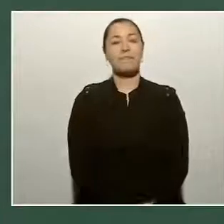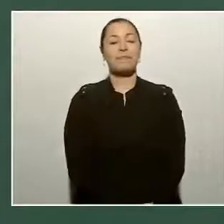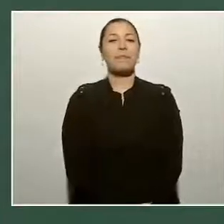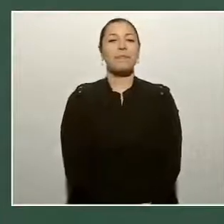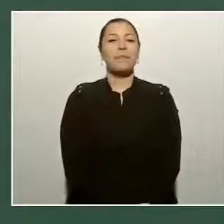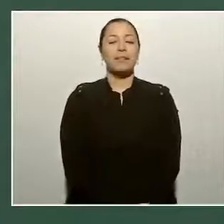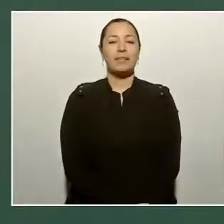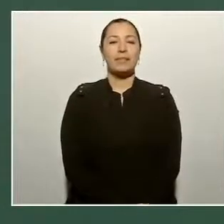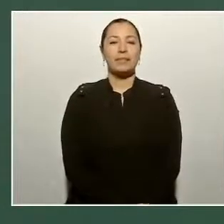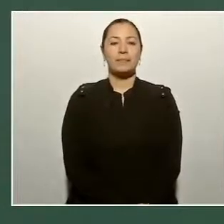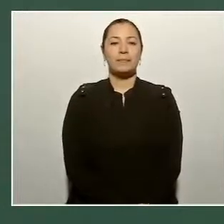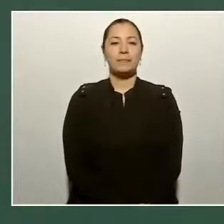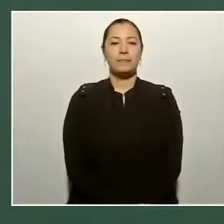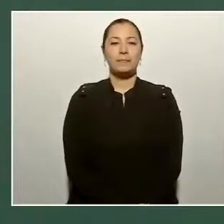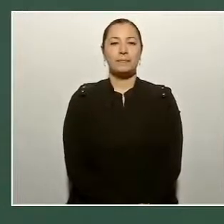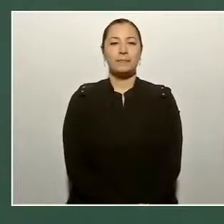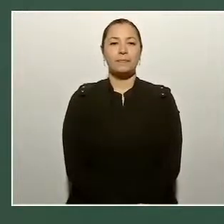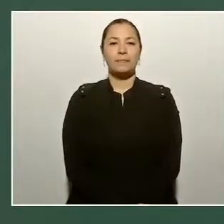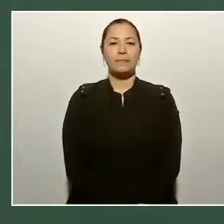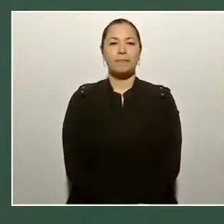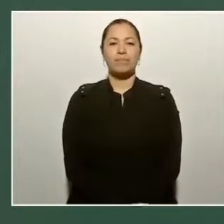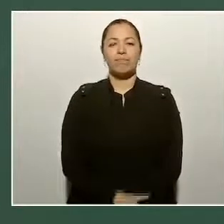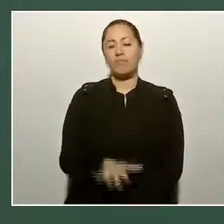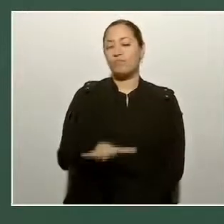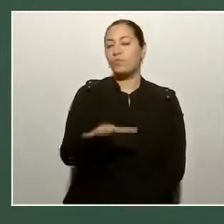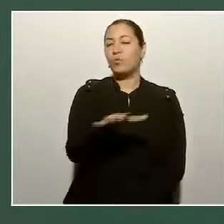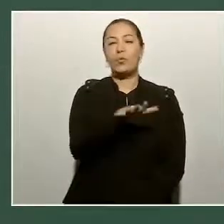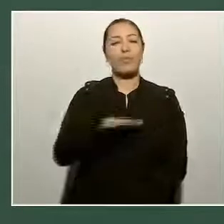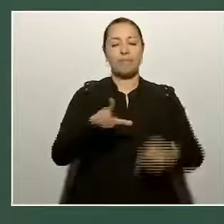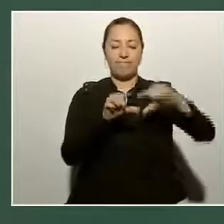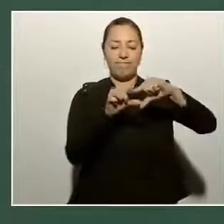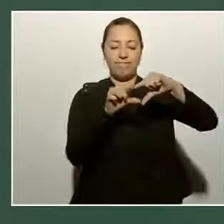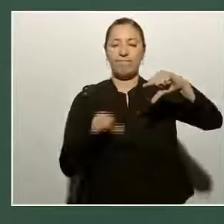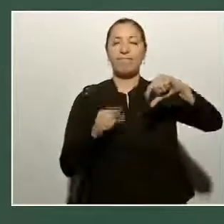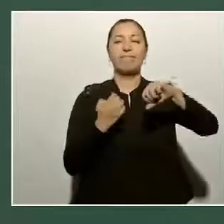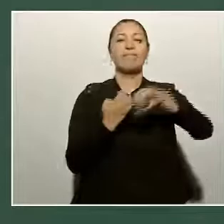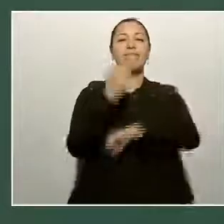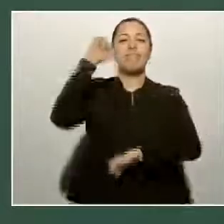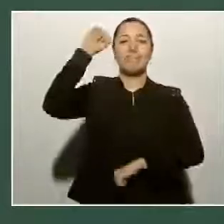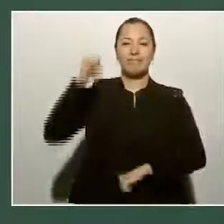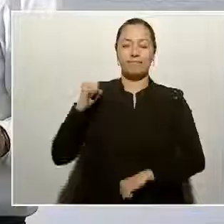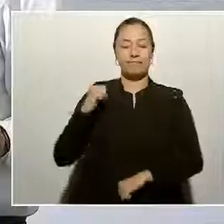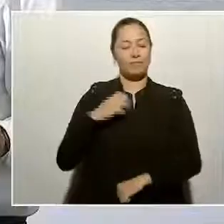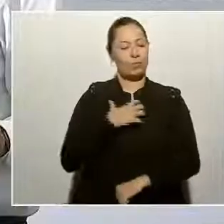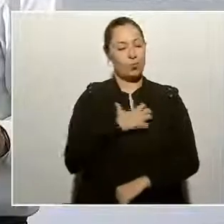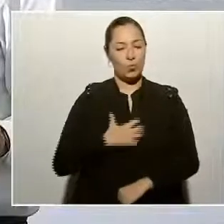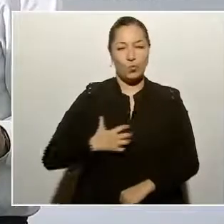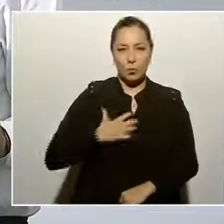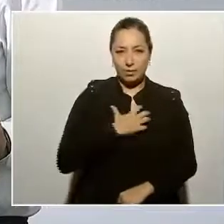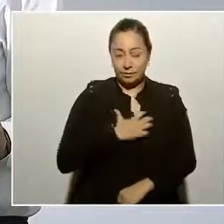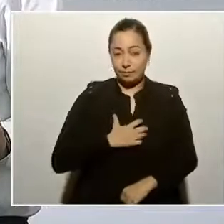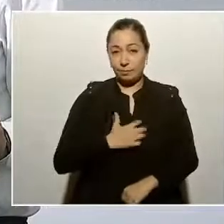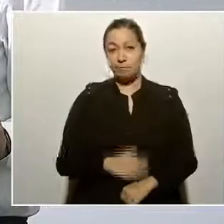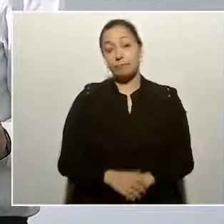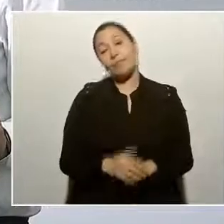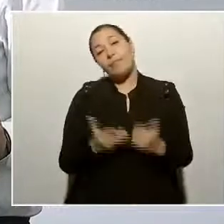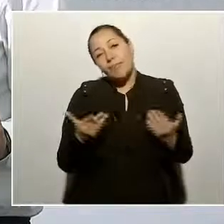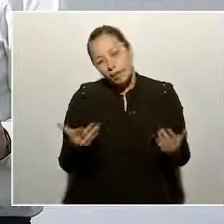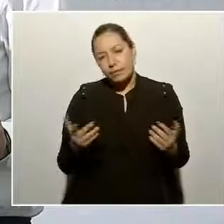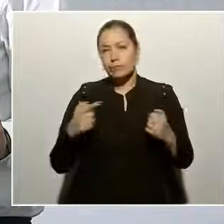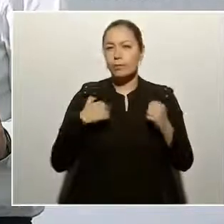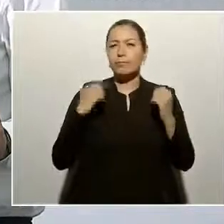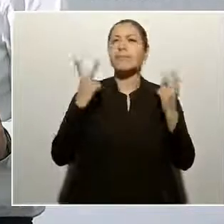todo el Estado de Sinaloa, aunque esta gira